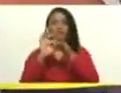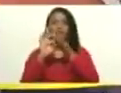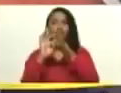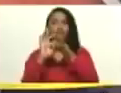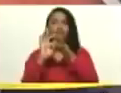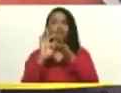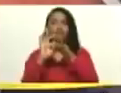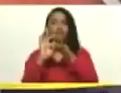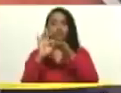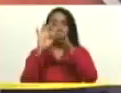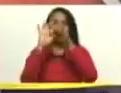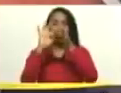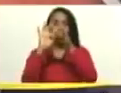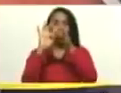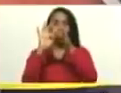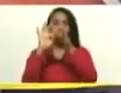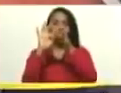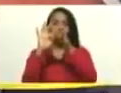mira, unidos.